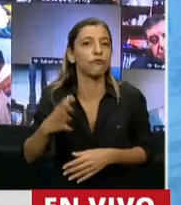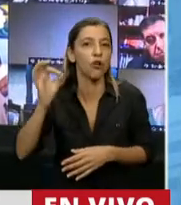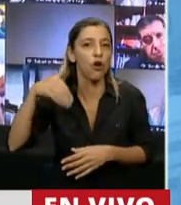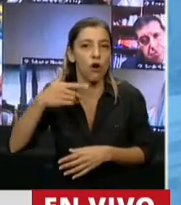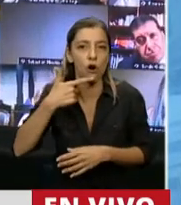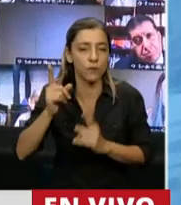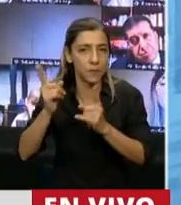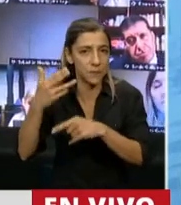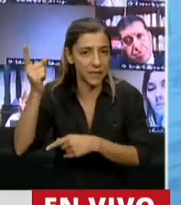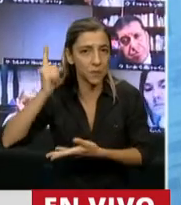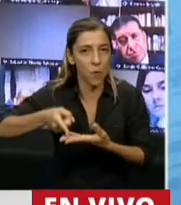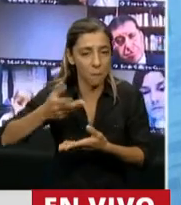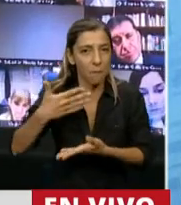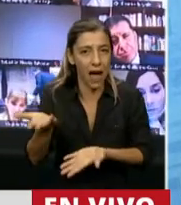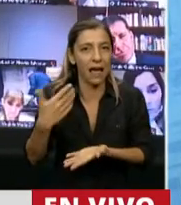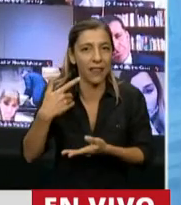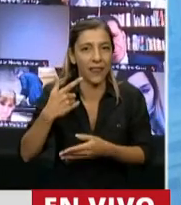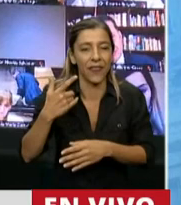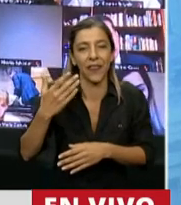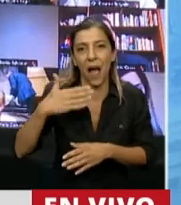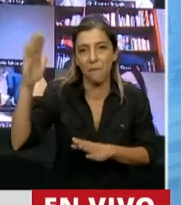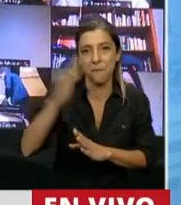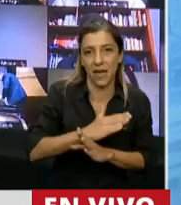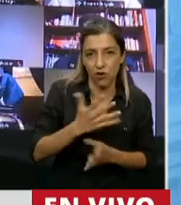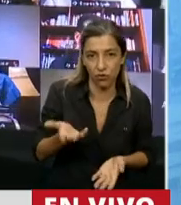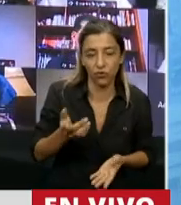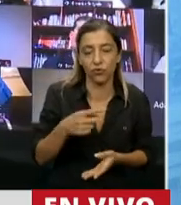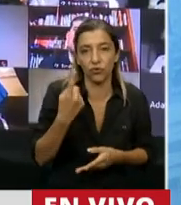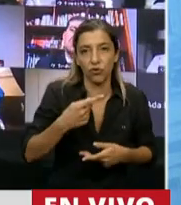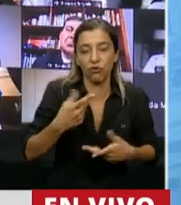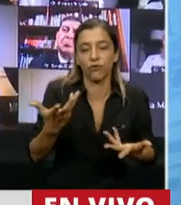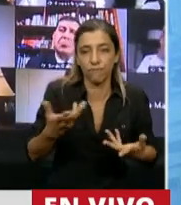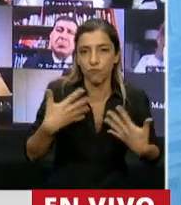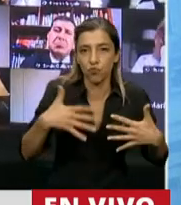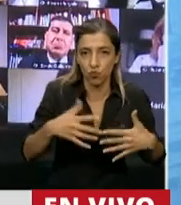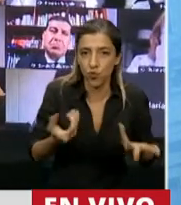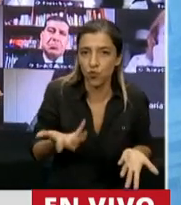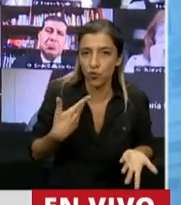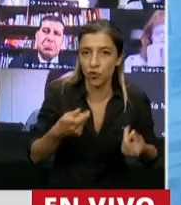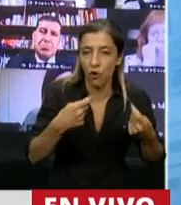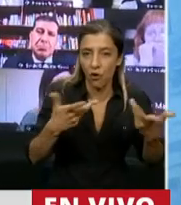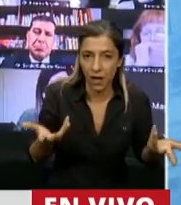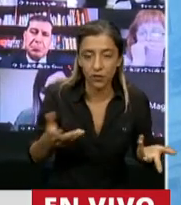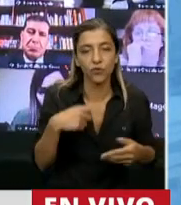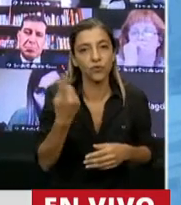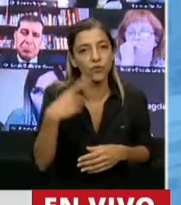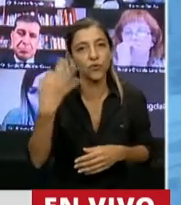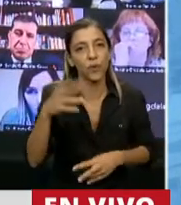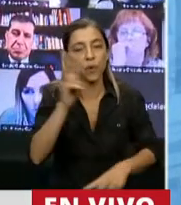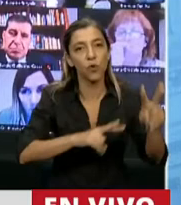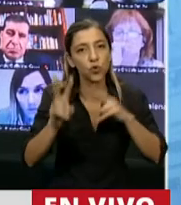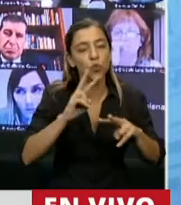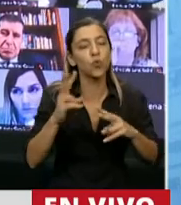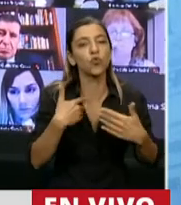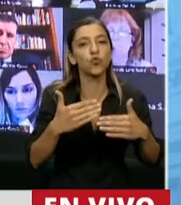Mundial de la Salud. Entonces, decir que nuestro compromiso cuando hablamos de sostenibilidad y sustentabilidad, tiene que darse por supuesto en las grandes